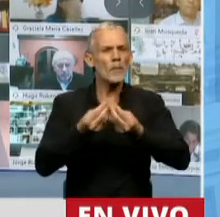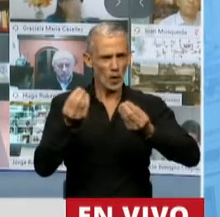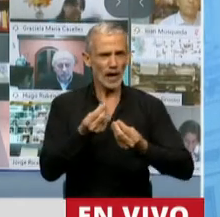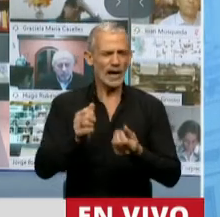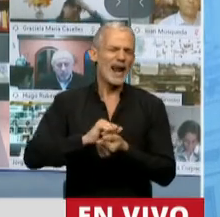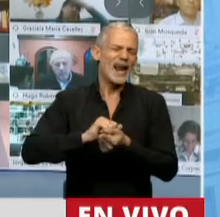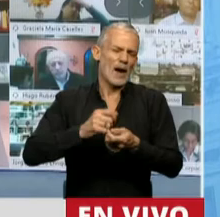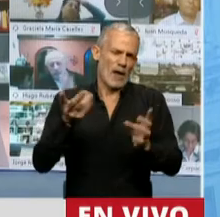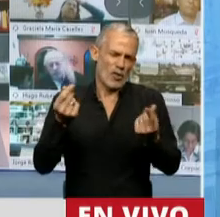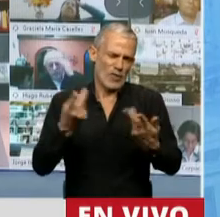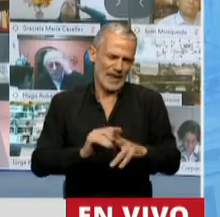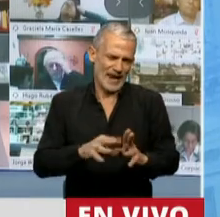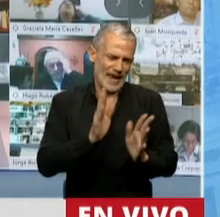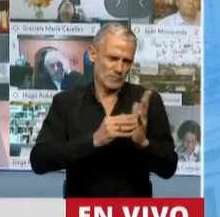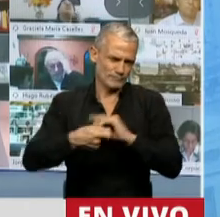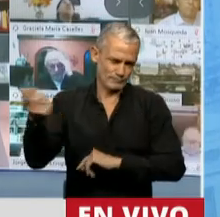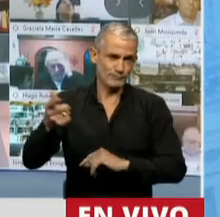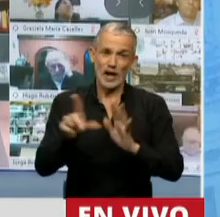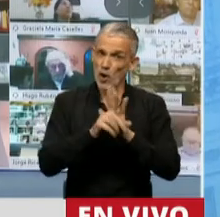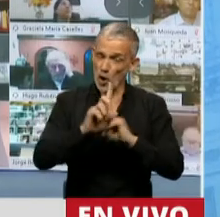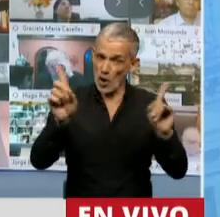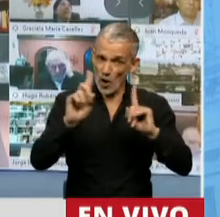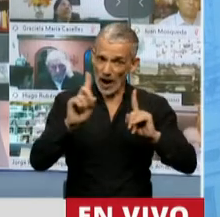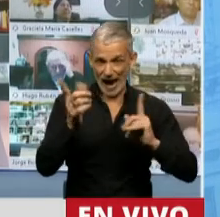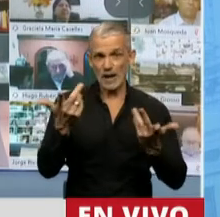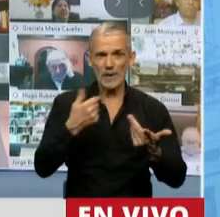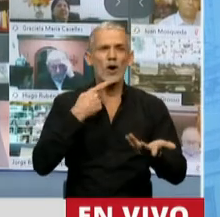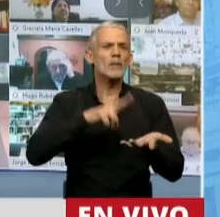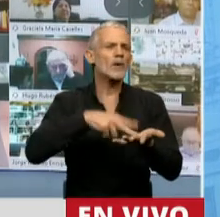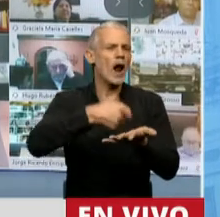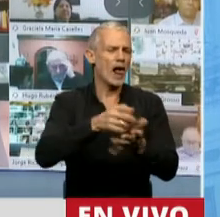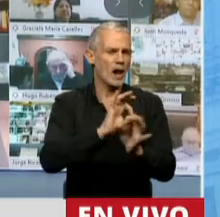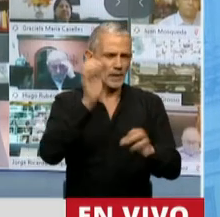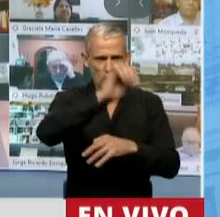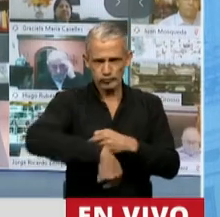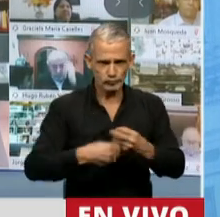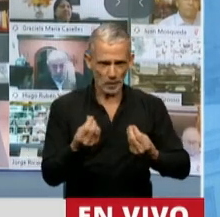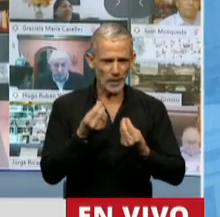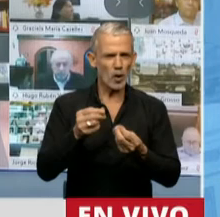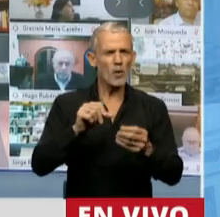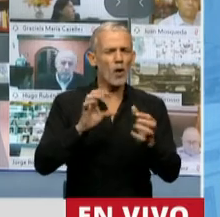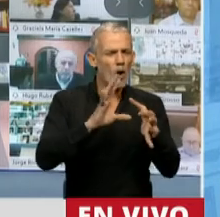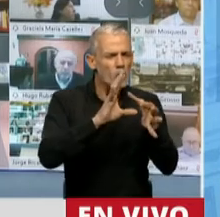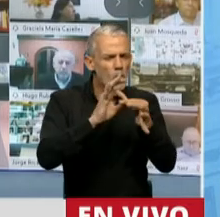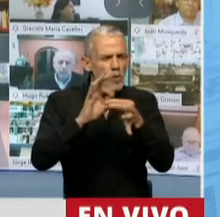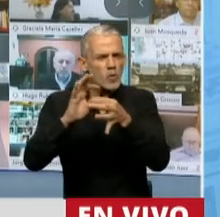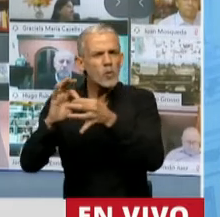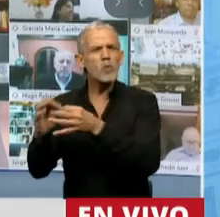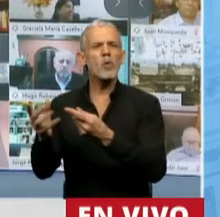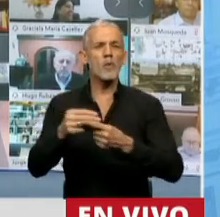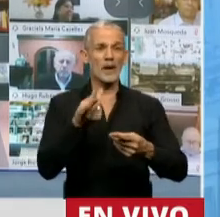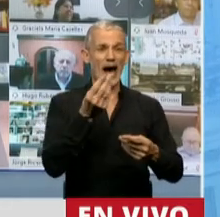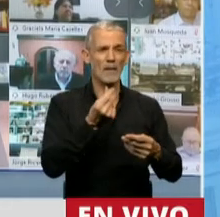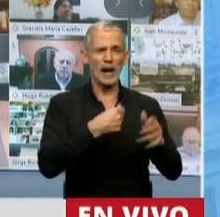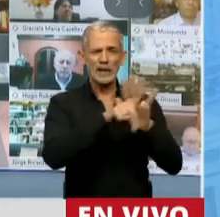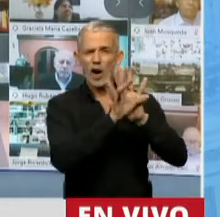al lavado de dinero. La actividad ilegal puede ser la evasión, pero la existencia de mecanismos aceitados de lavado, junto